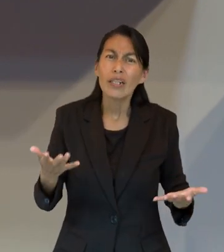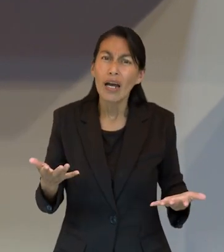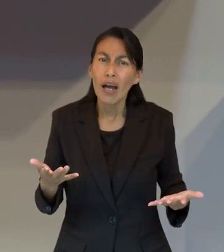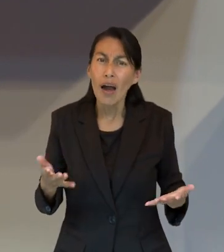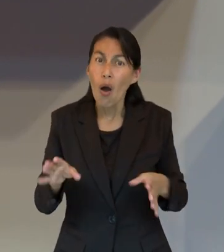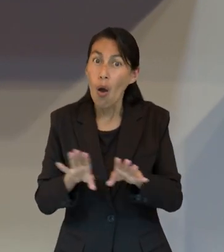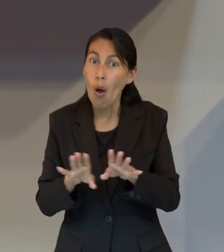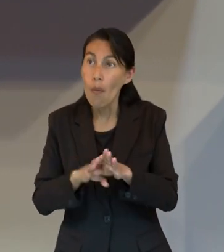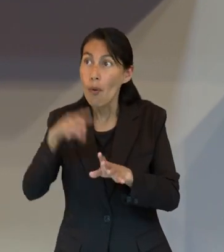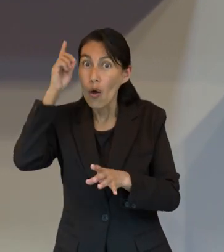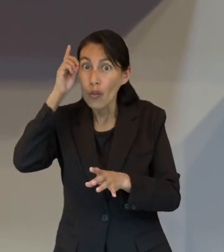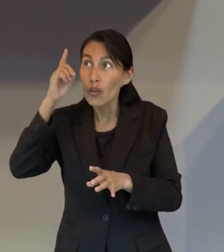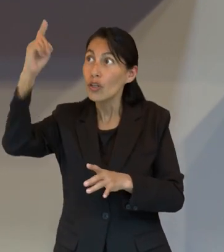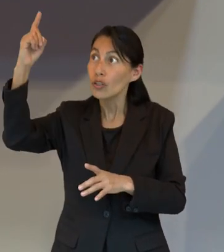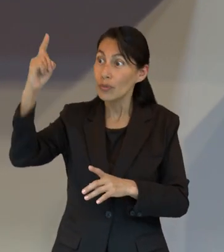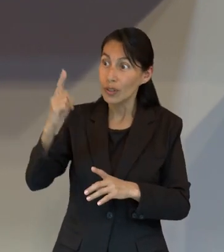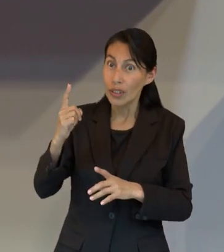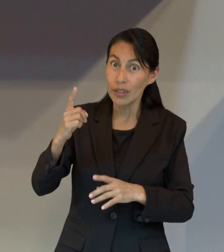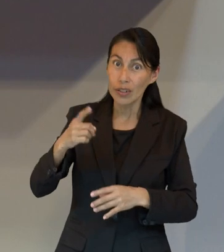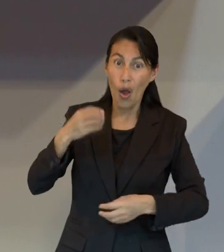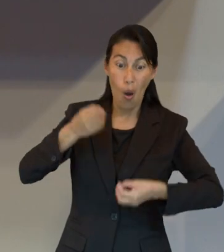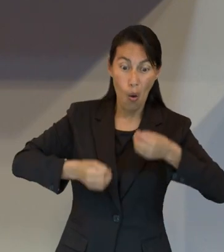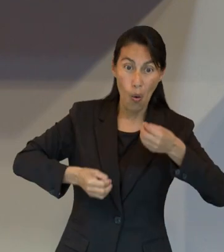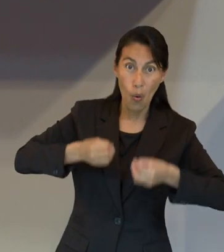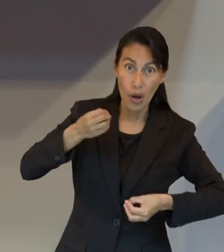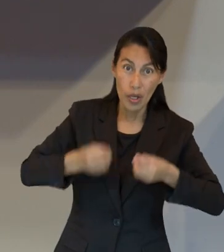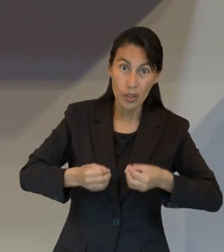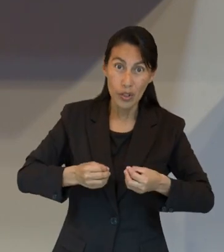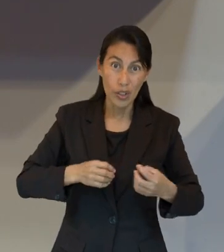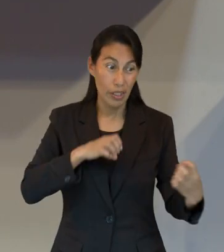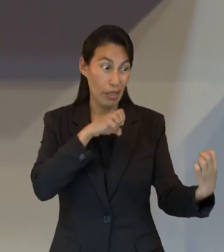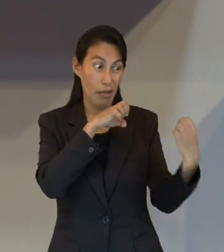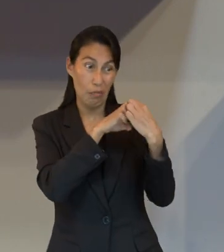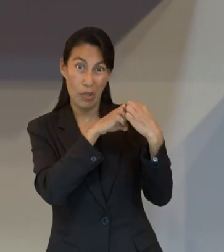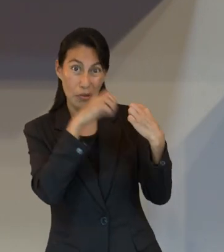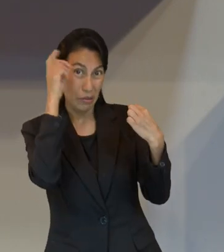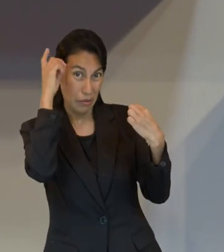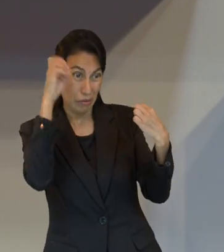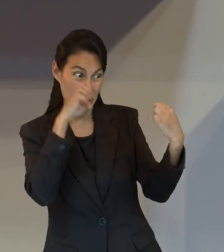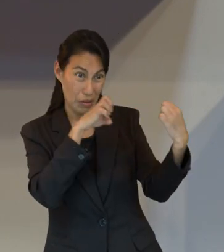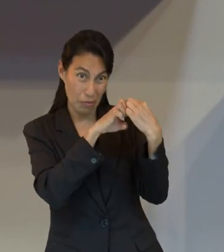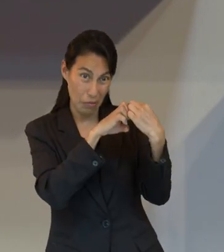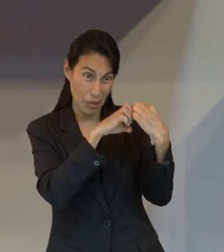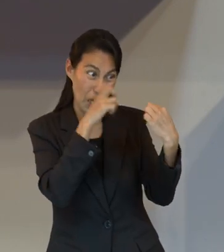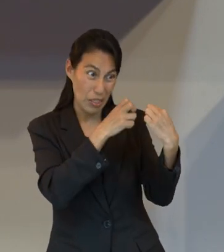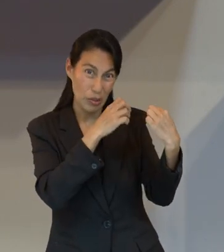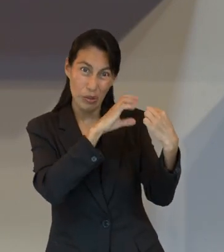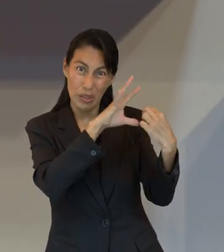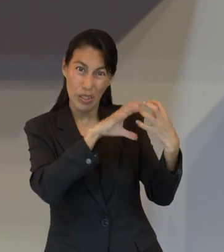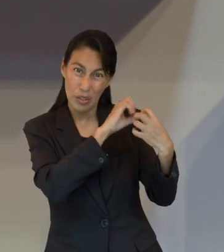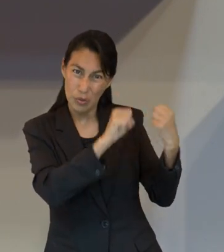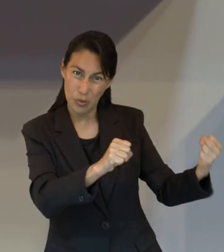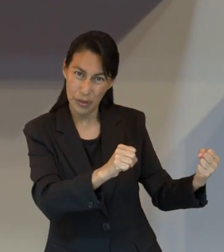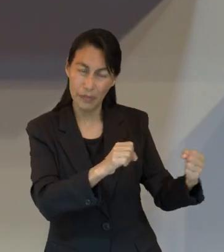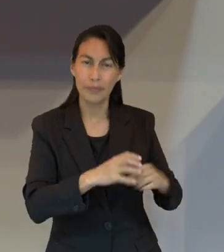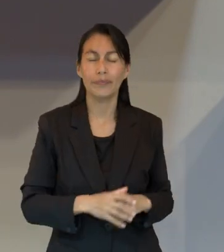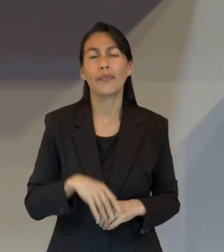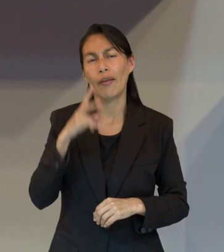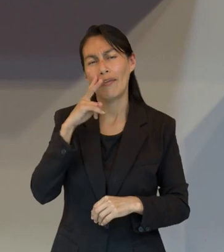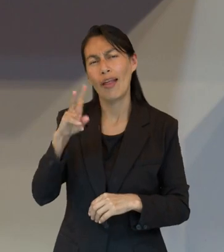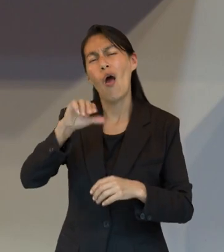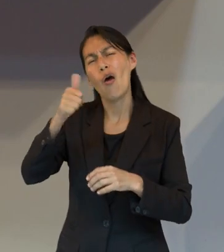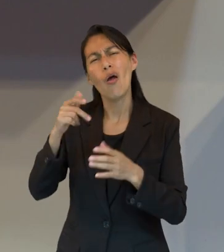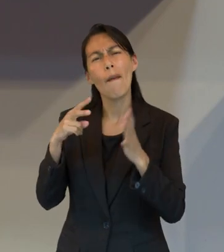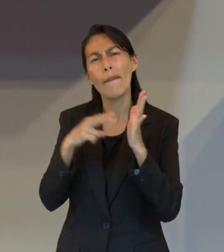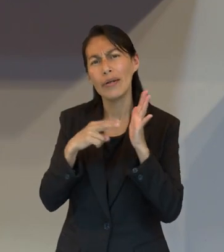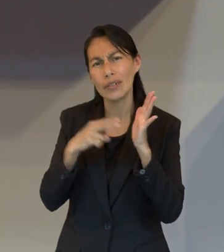Dios, un juicio y también la destrucción de los enemigos de Dios. Pero hay un versículo que es el versículo siguiente a lo que leímos hace